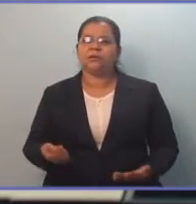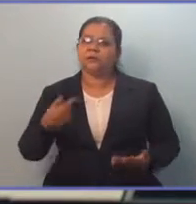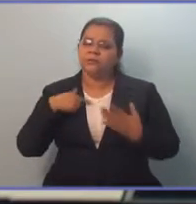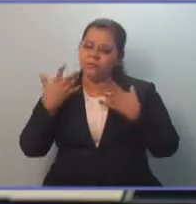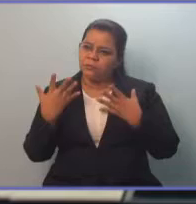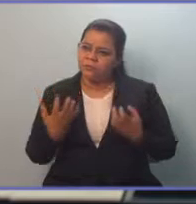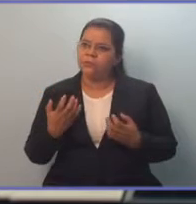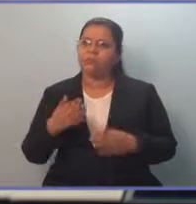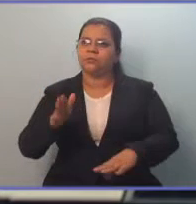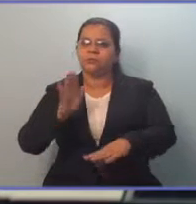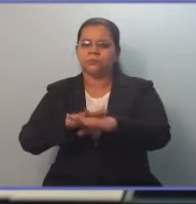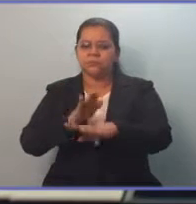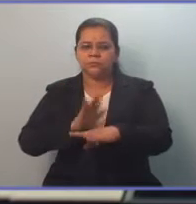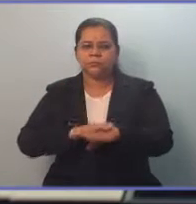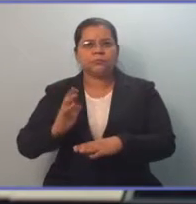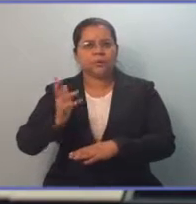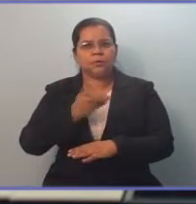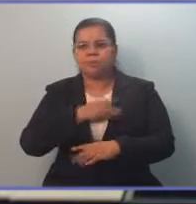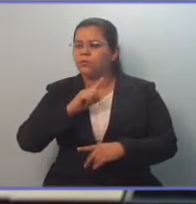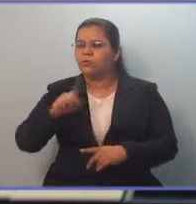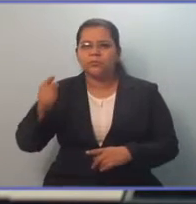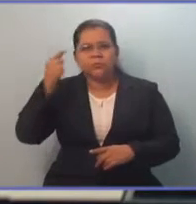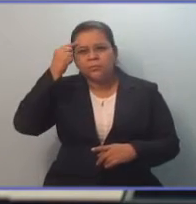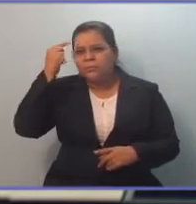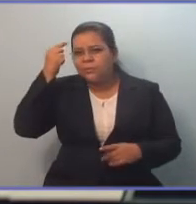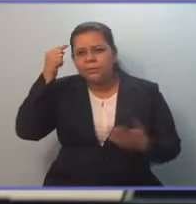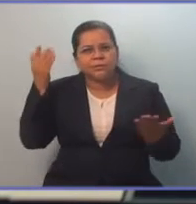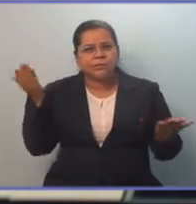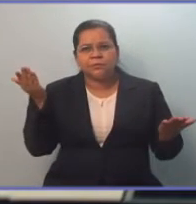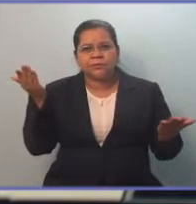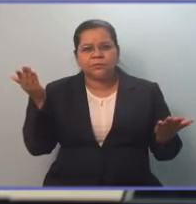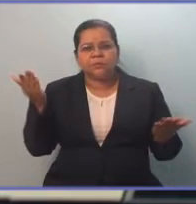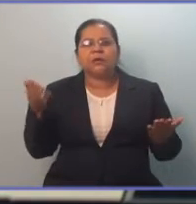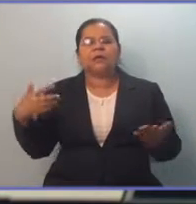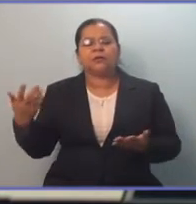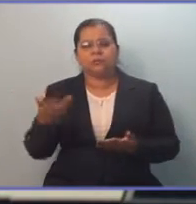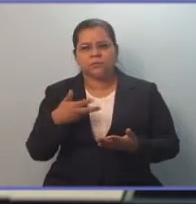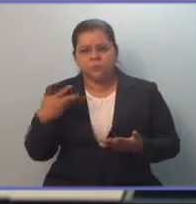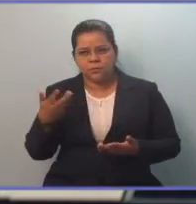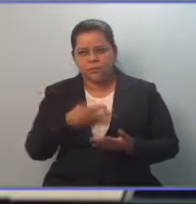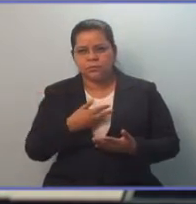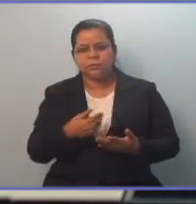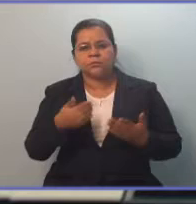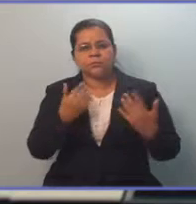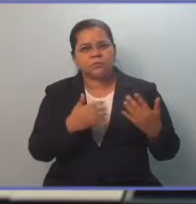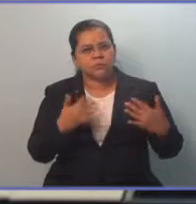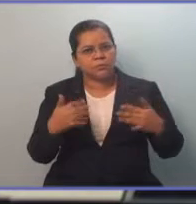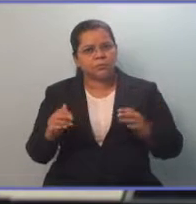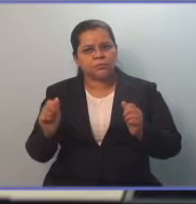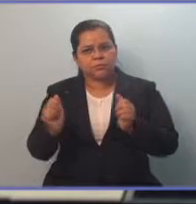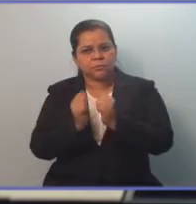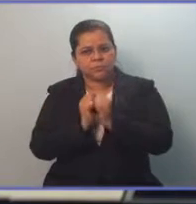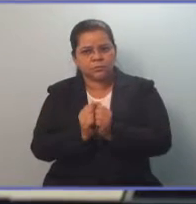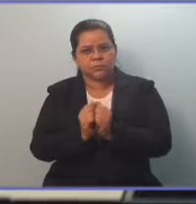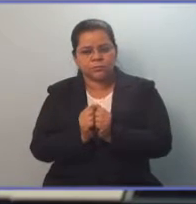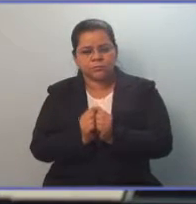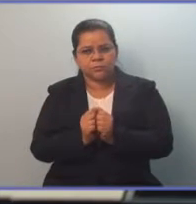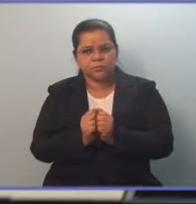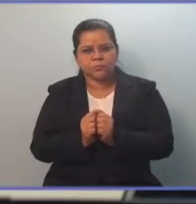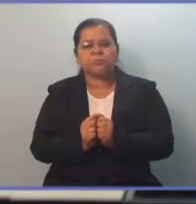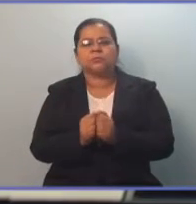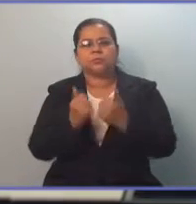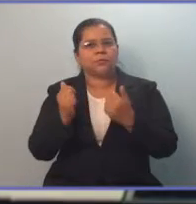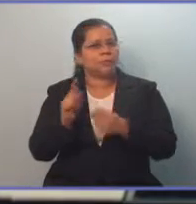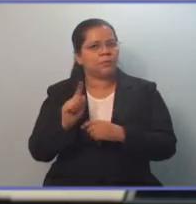no nos dispersemos y actuemos juntos sin darle más